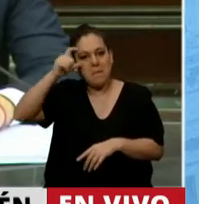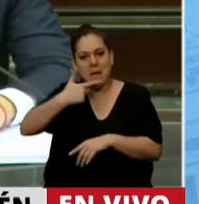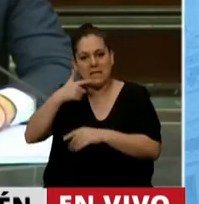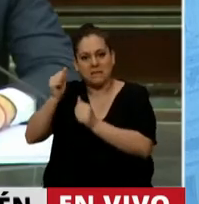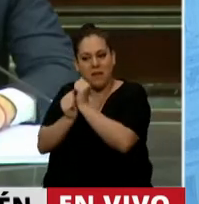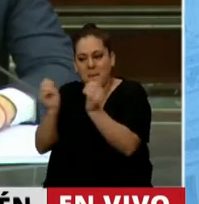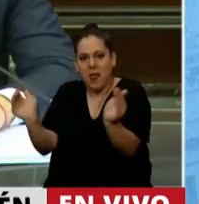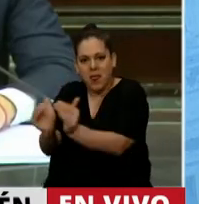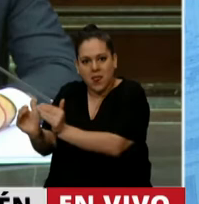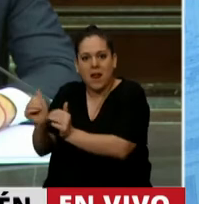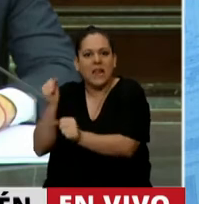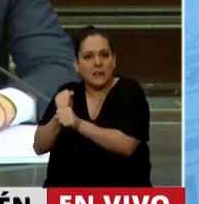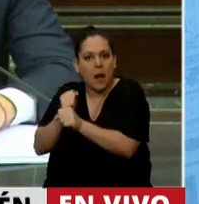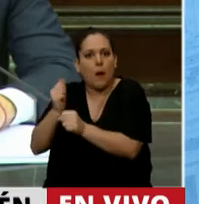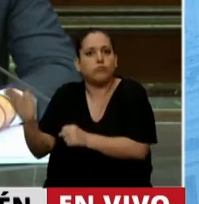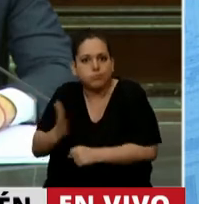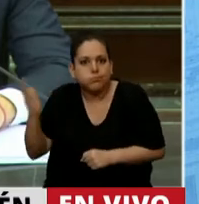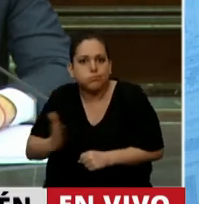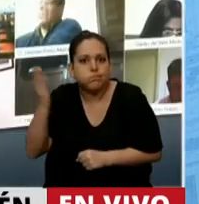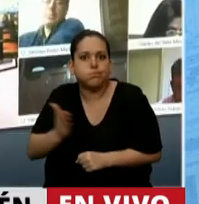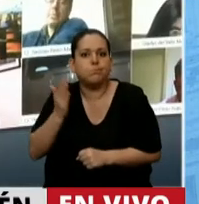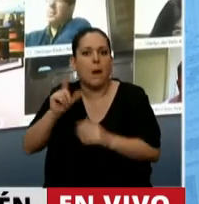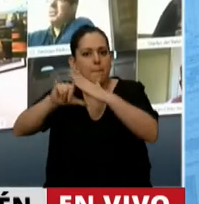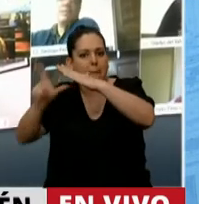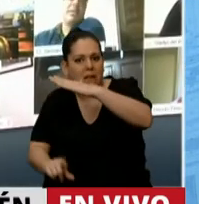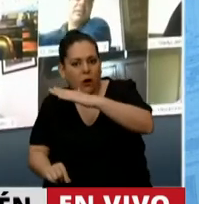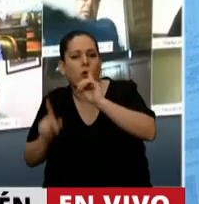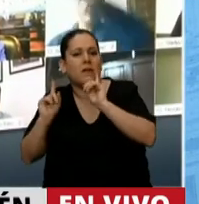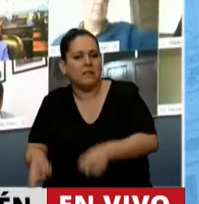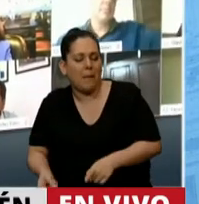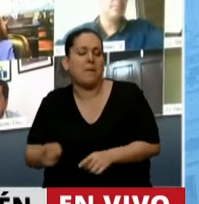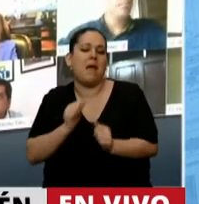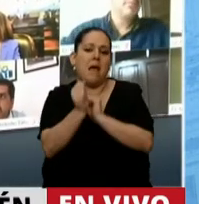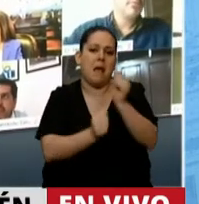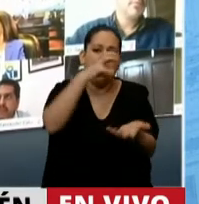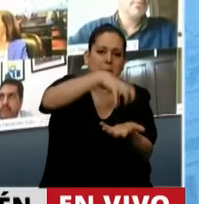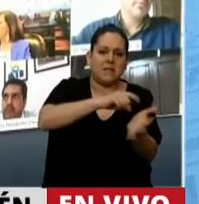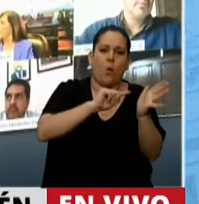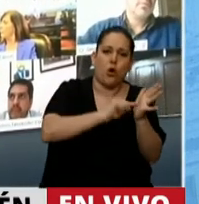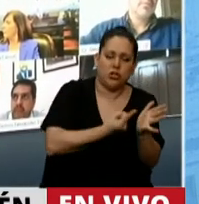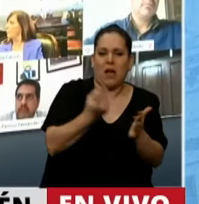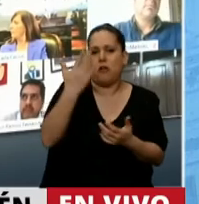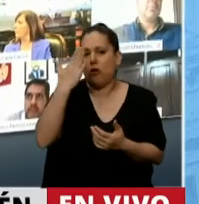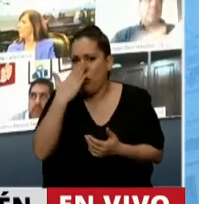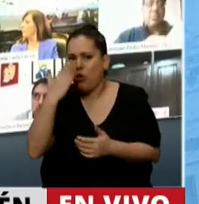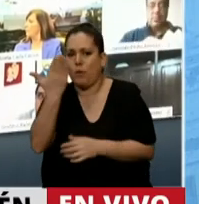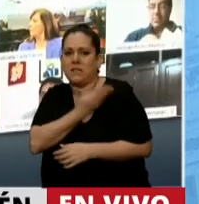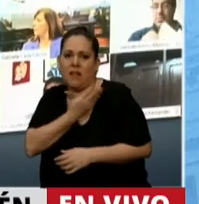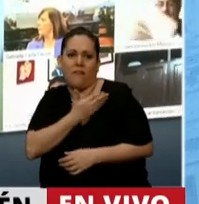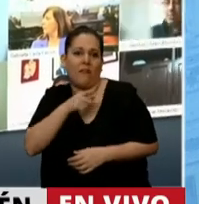no tan solo las de la región patagónica, sino también las que se asientan en Buenos Aires, Córdoba, Santa Fe, que son las mayores